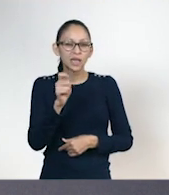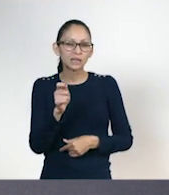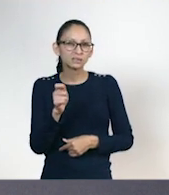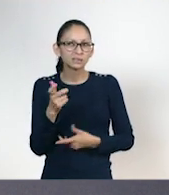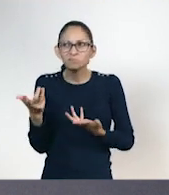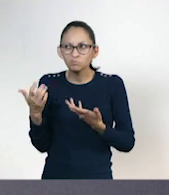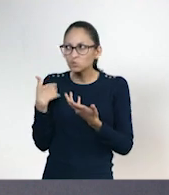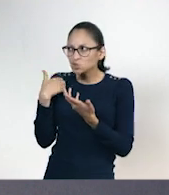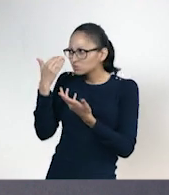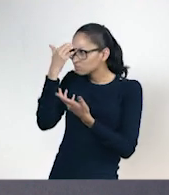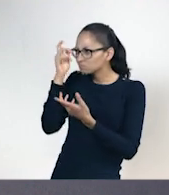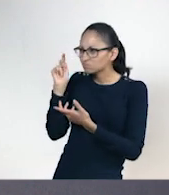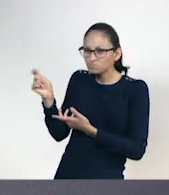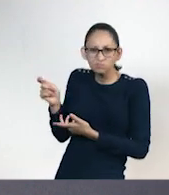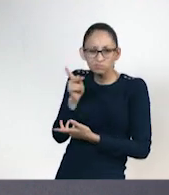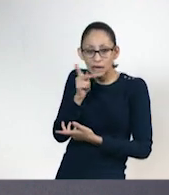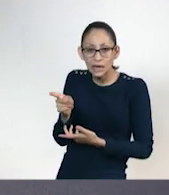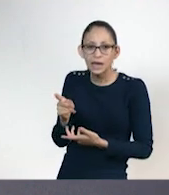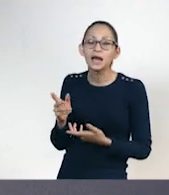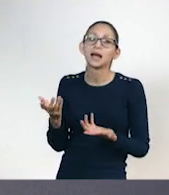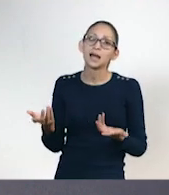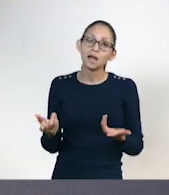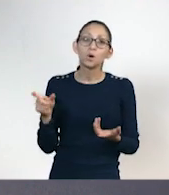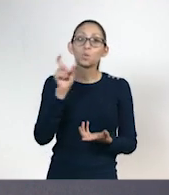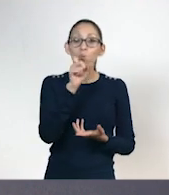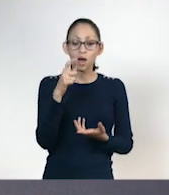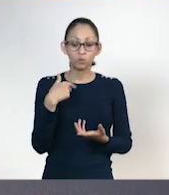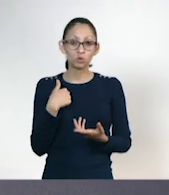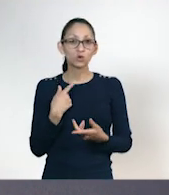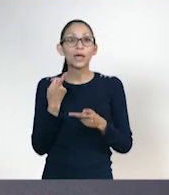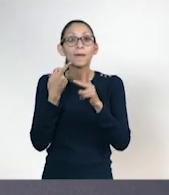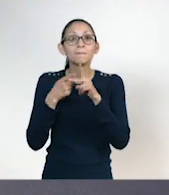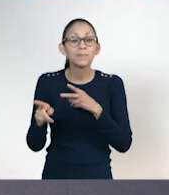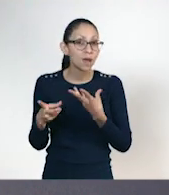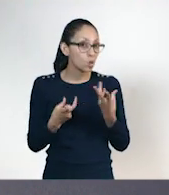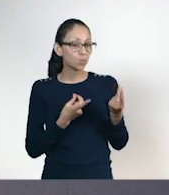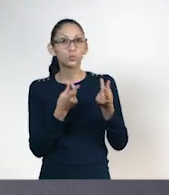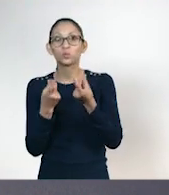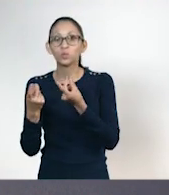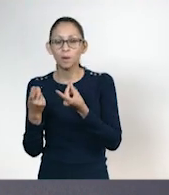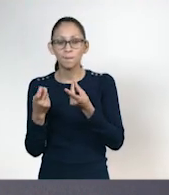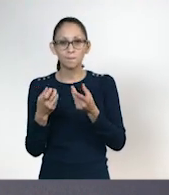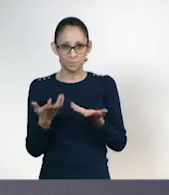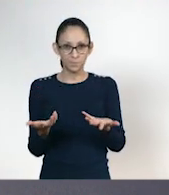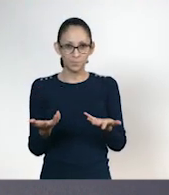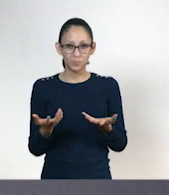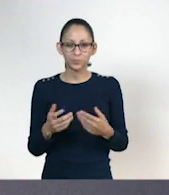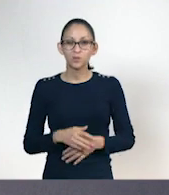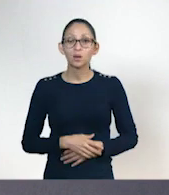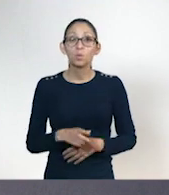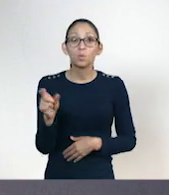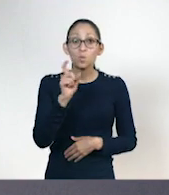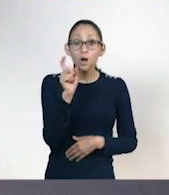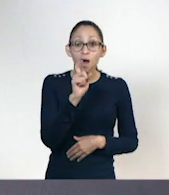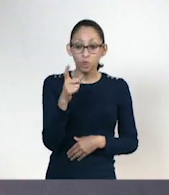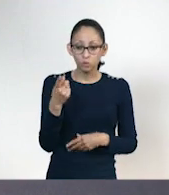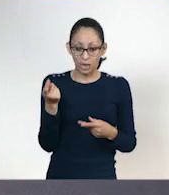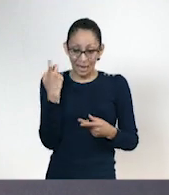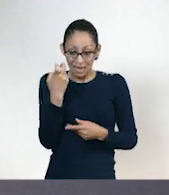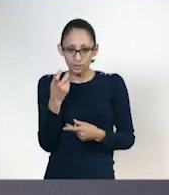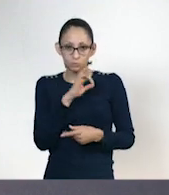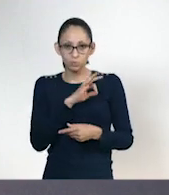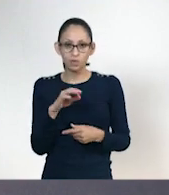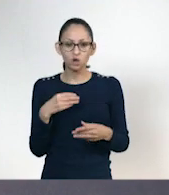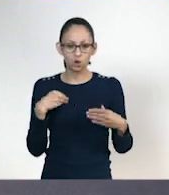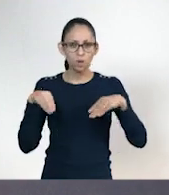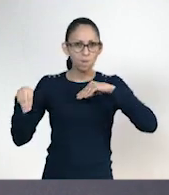pausas activas se definen como un momento de activación que permite un cambio en la dinámica en la que nos encontremos, en donde se puede combinar serie de